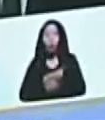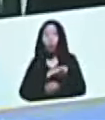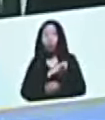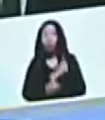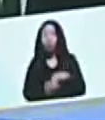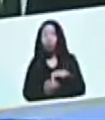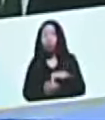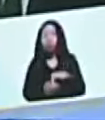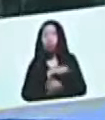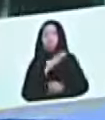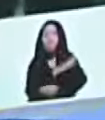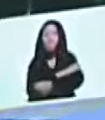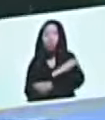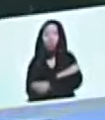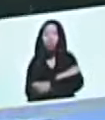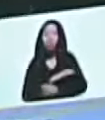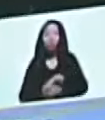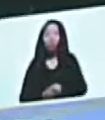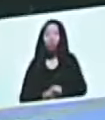oposición,